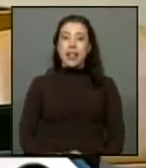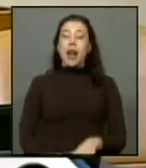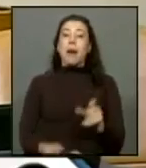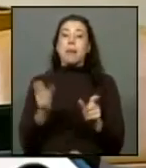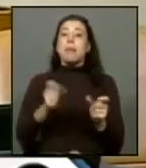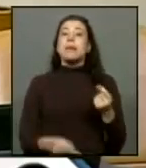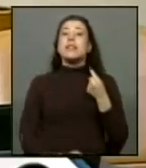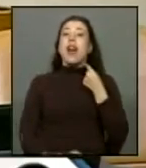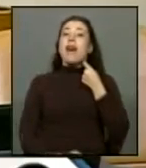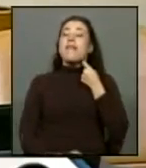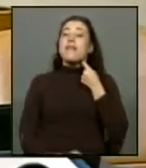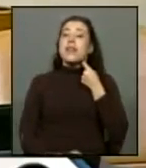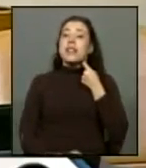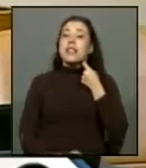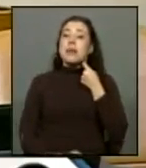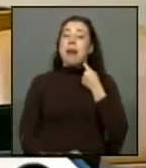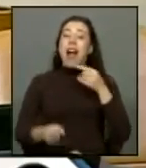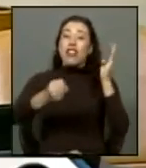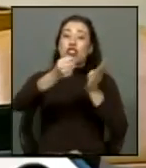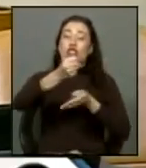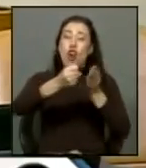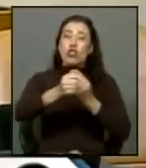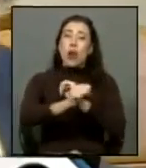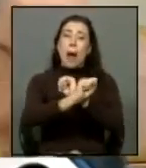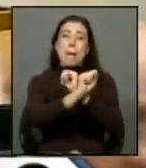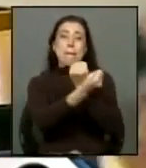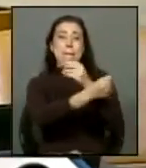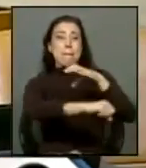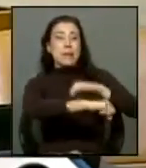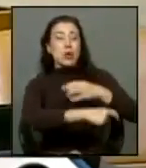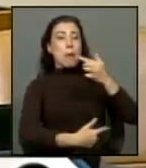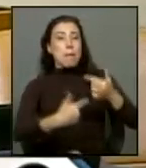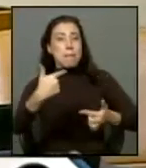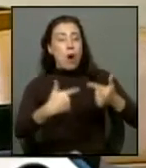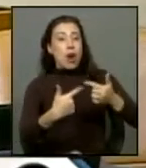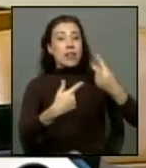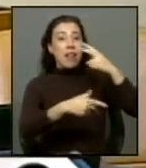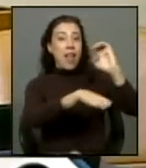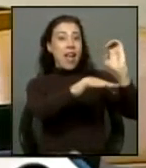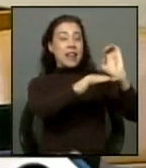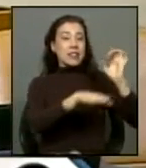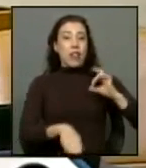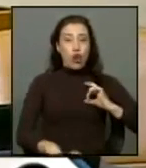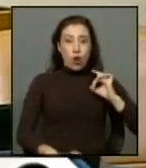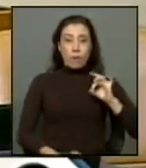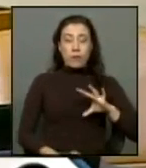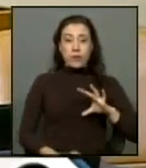víctimas de tortura de prisión política por parte del Estado de Chile